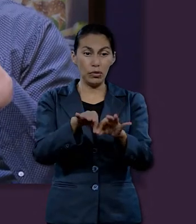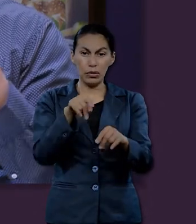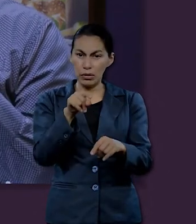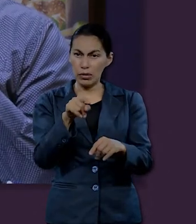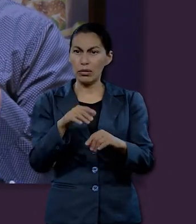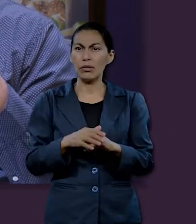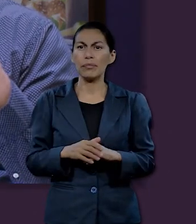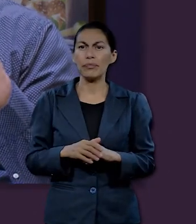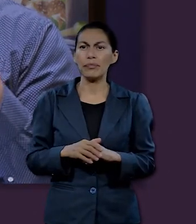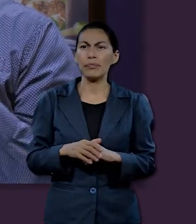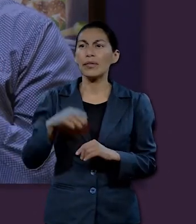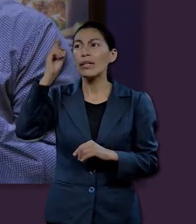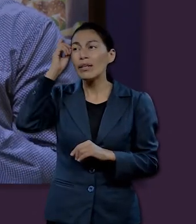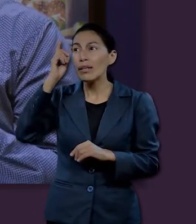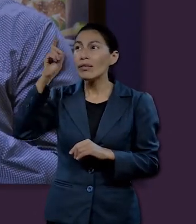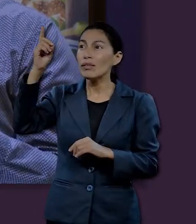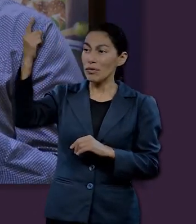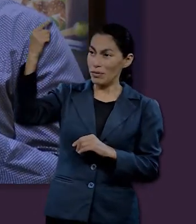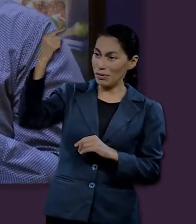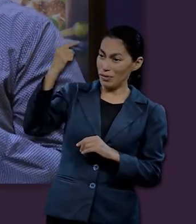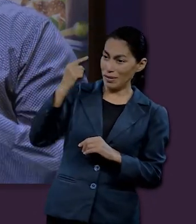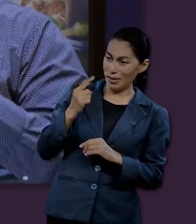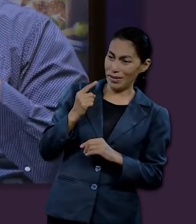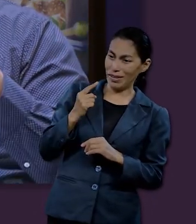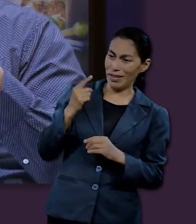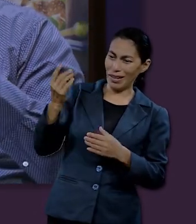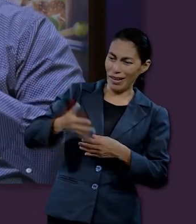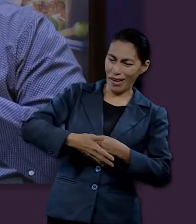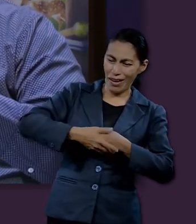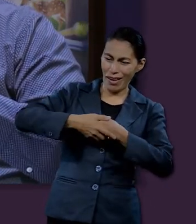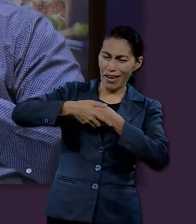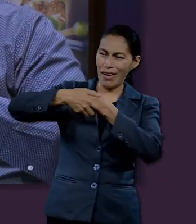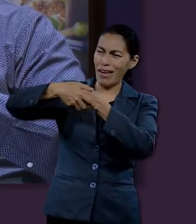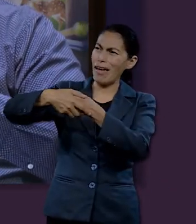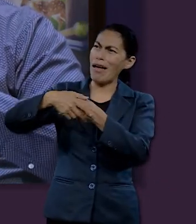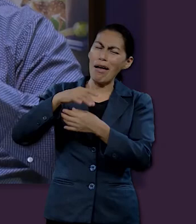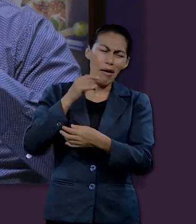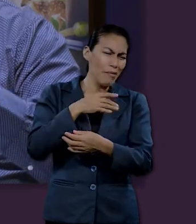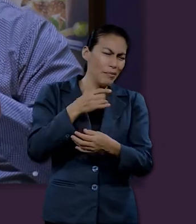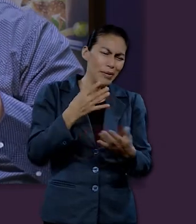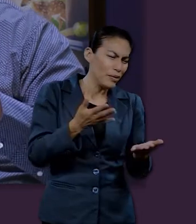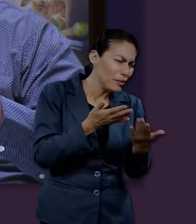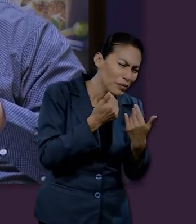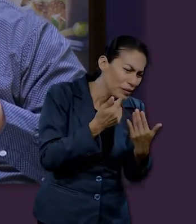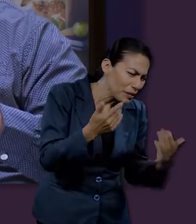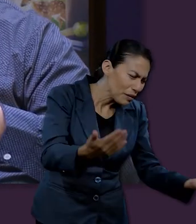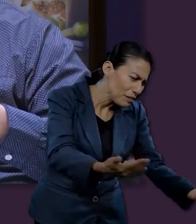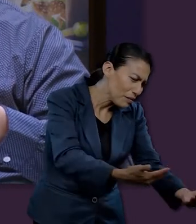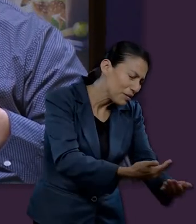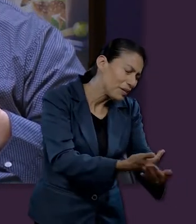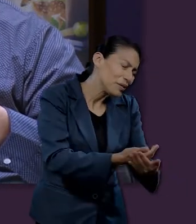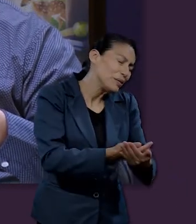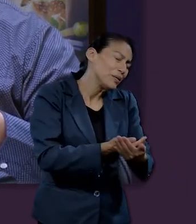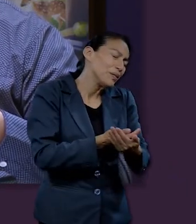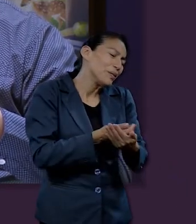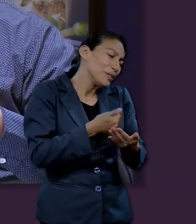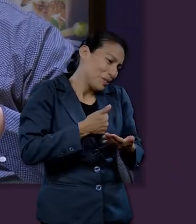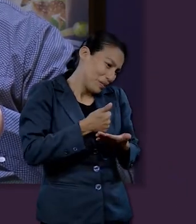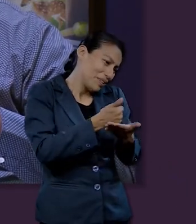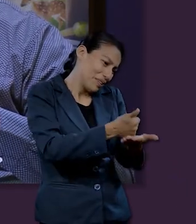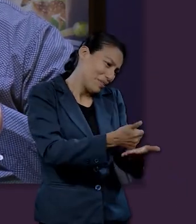se tome la molestia de personalizar su atención y tomarnos de la mano y decirnos, no tengas miedo porque yo te voy a ayudar,